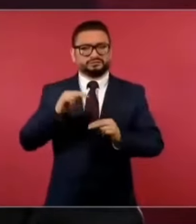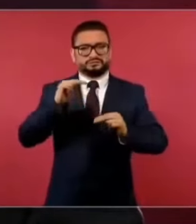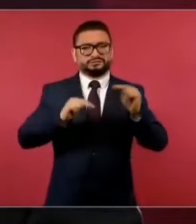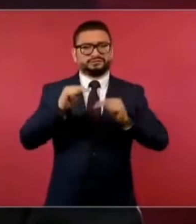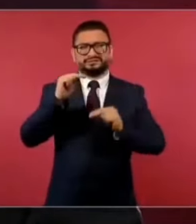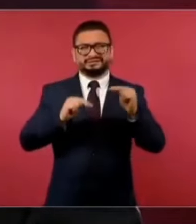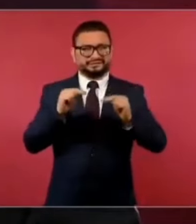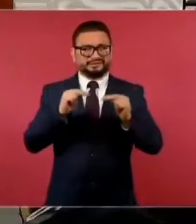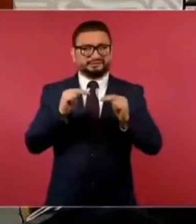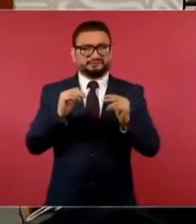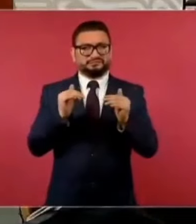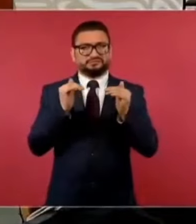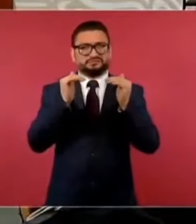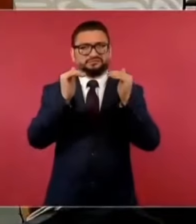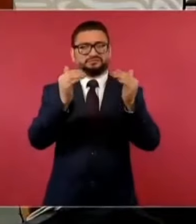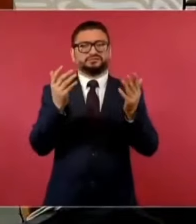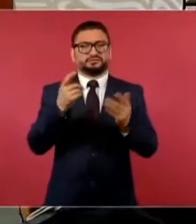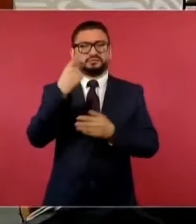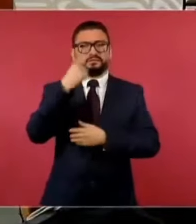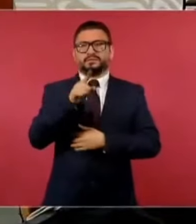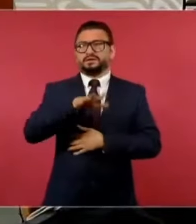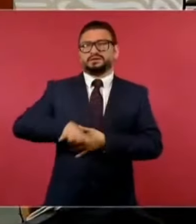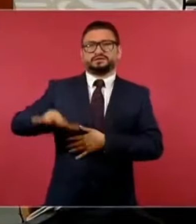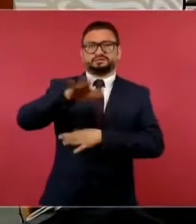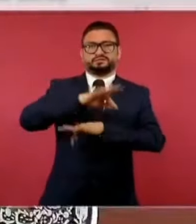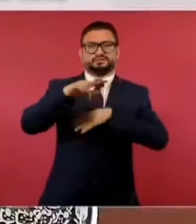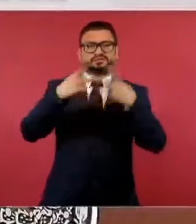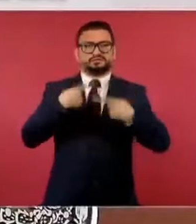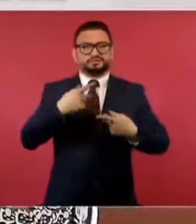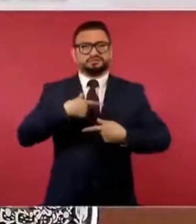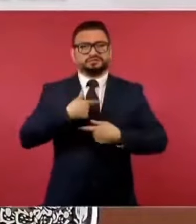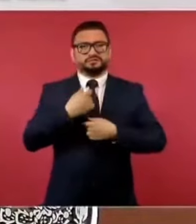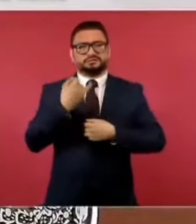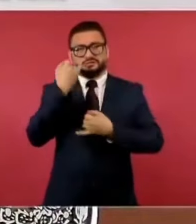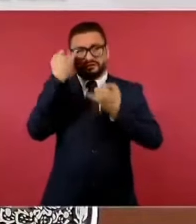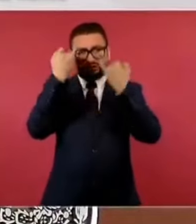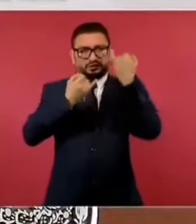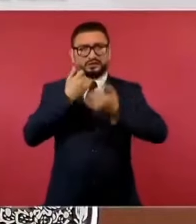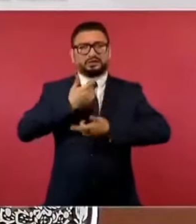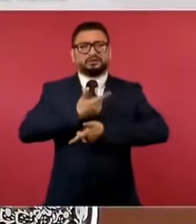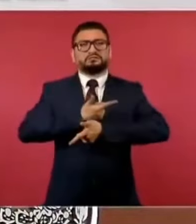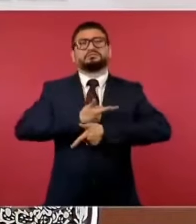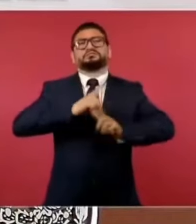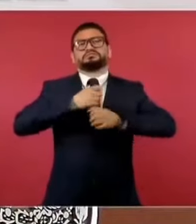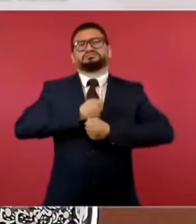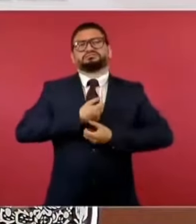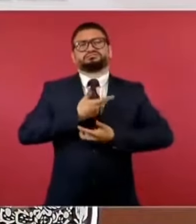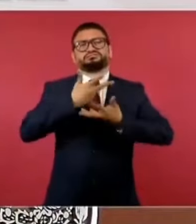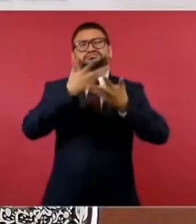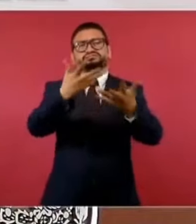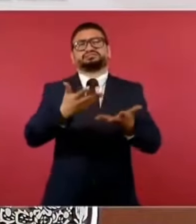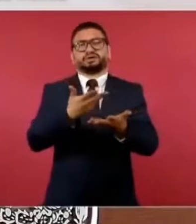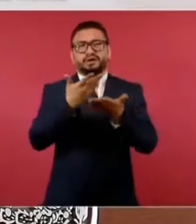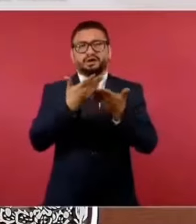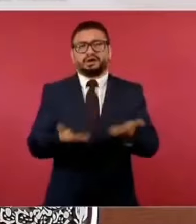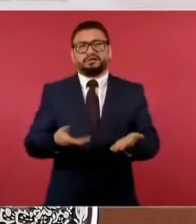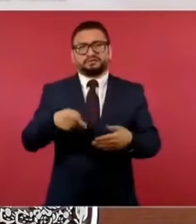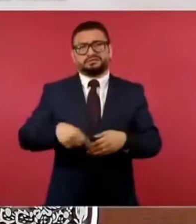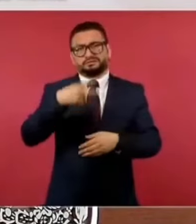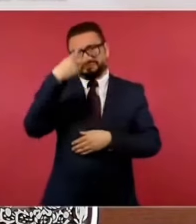a la libertad de difundir ideas que tenemos hoy día en este país,